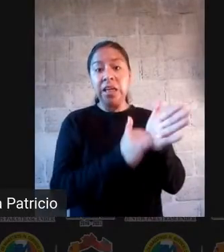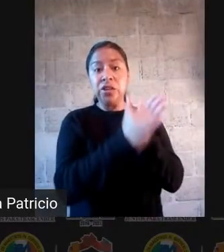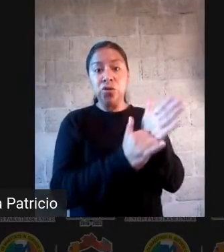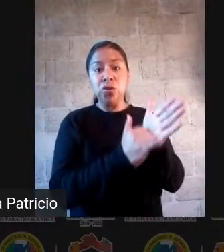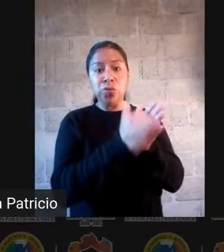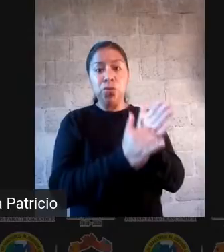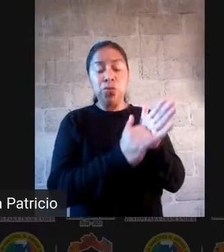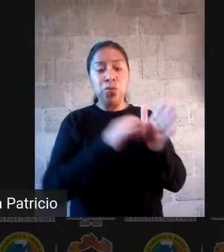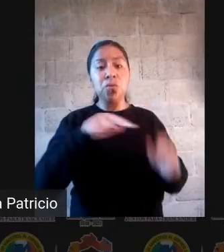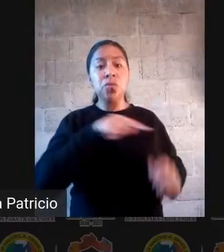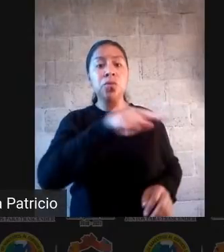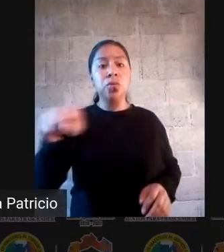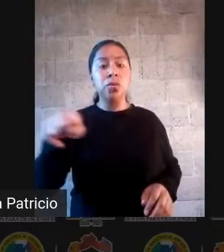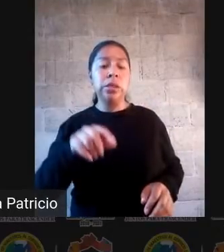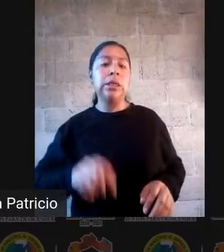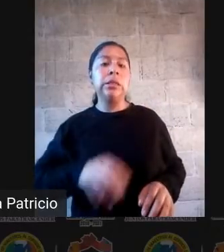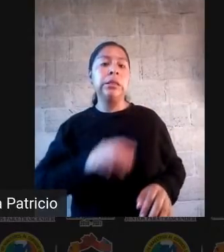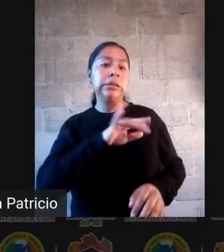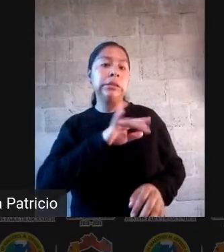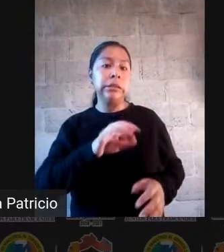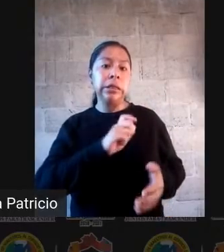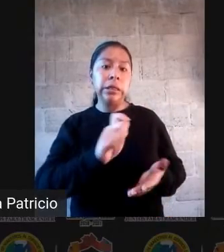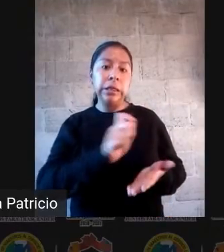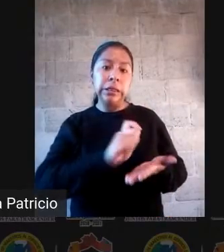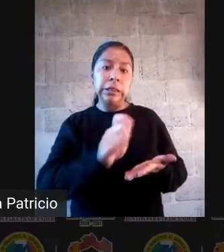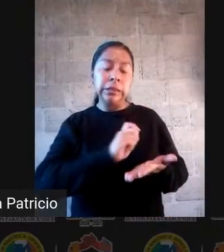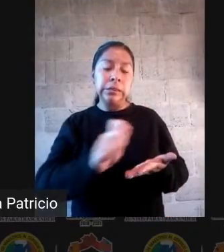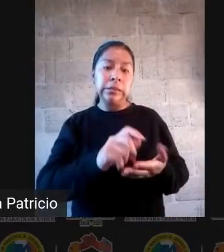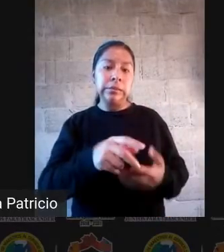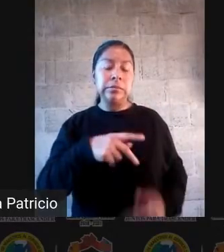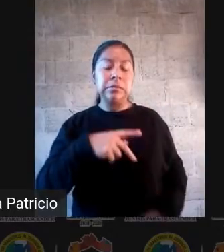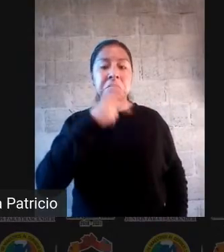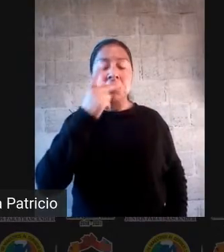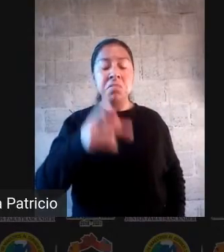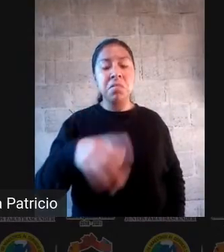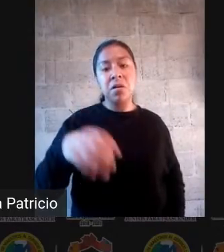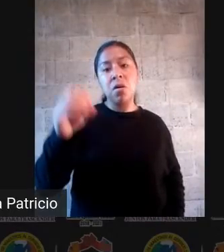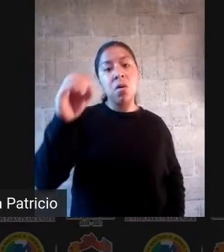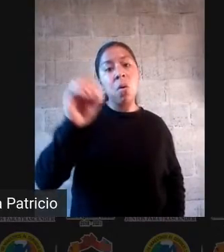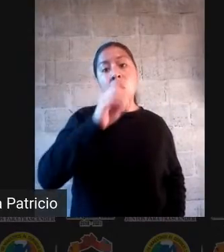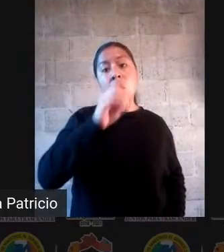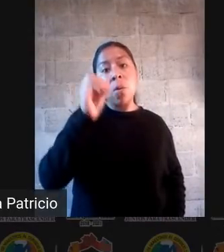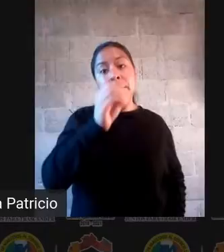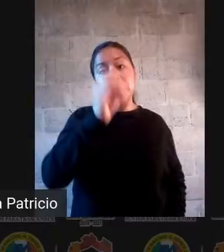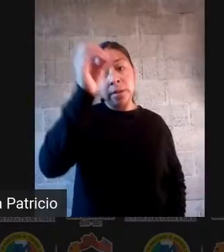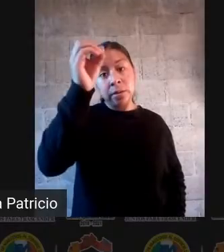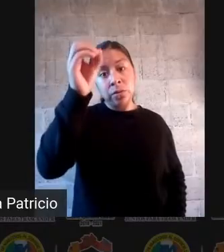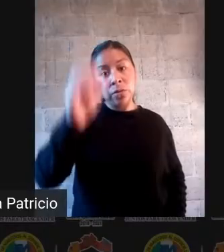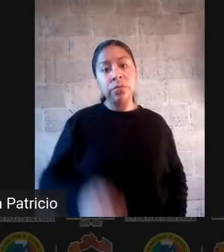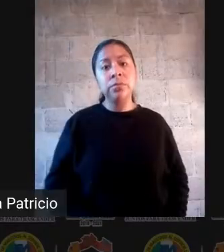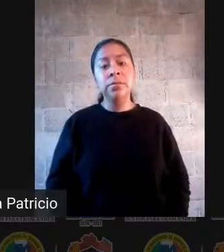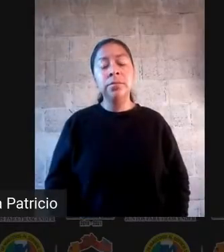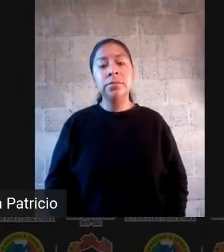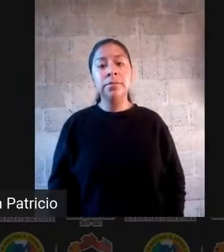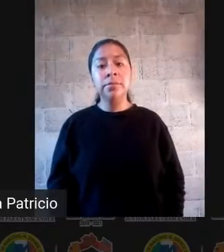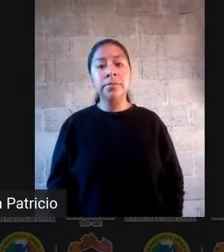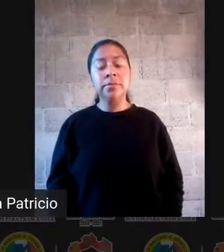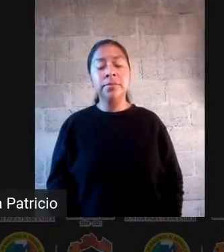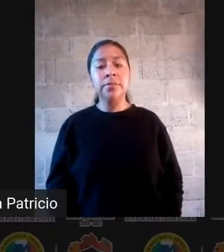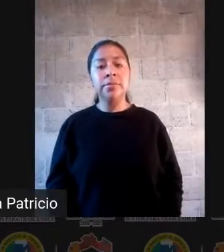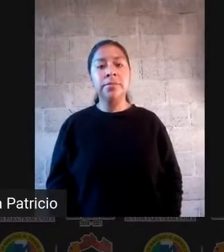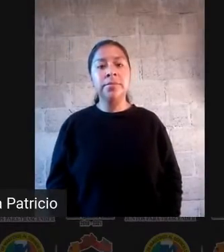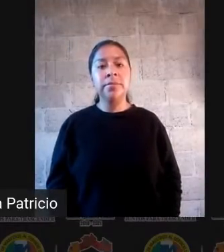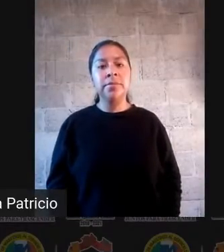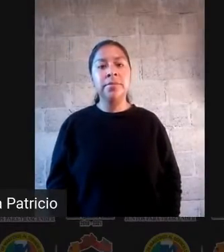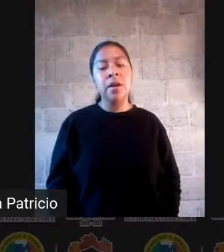Y con eso vamos a hacer una sesión de preguntas y respuestas. ¿Bien? Ok. Nuevamente con el